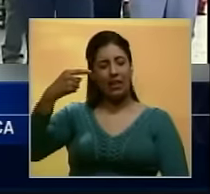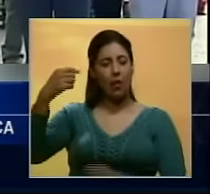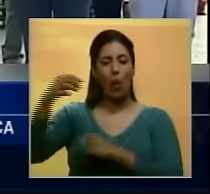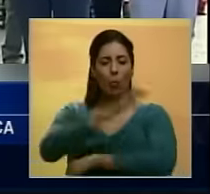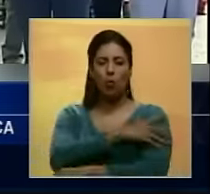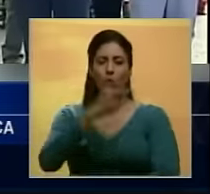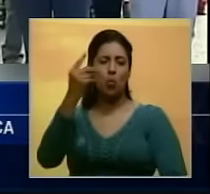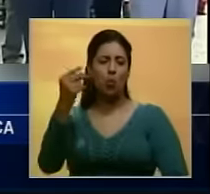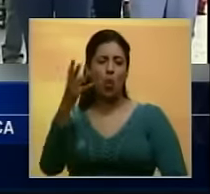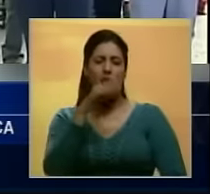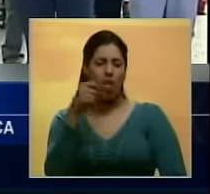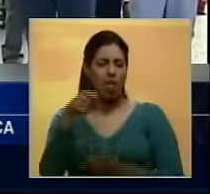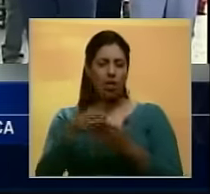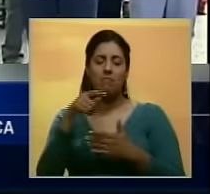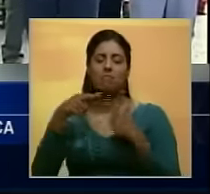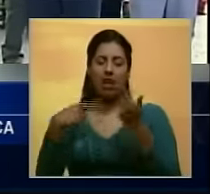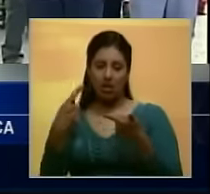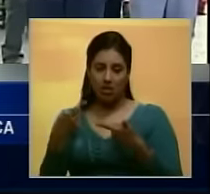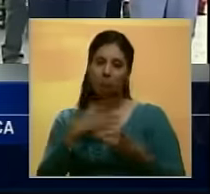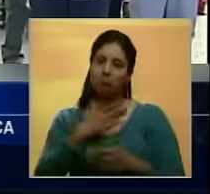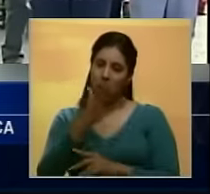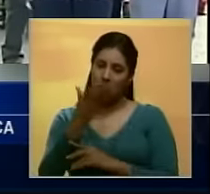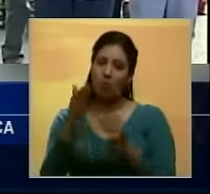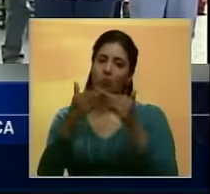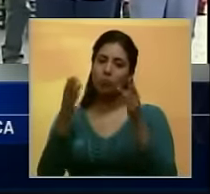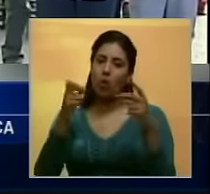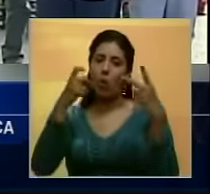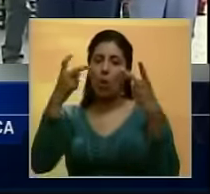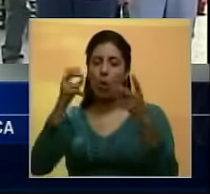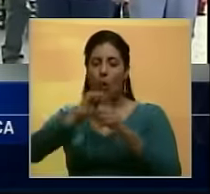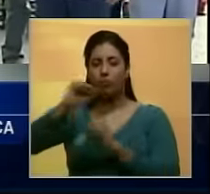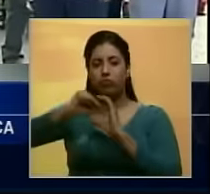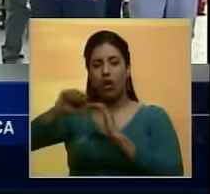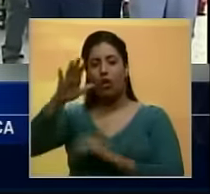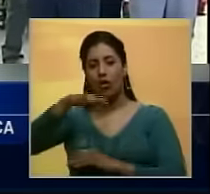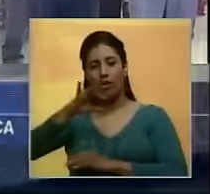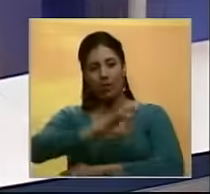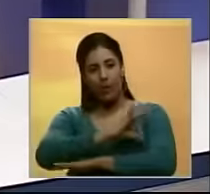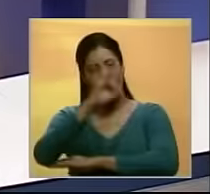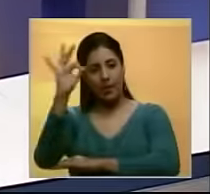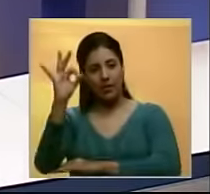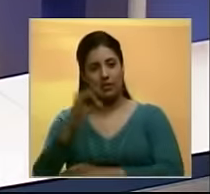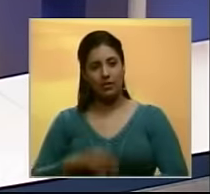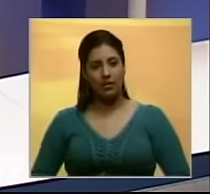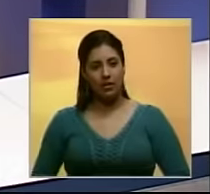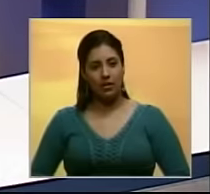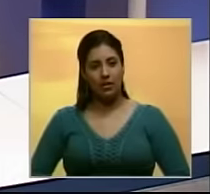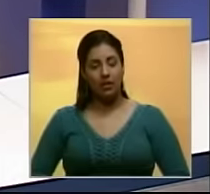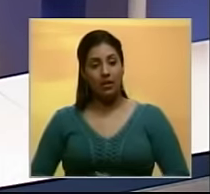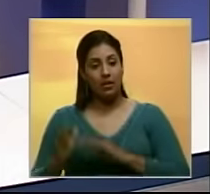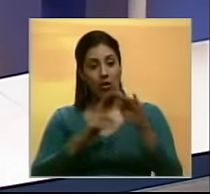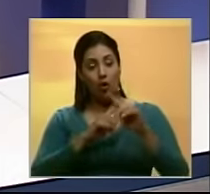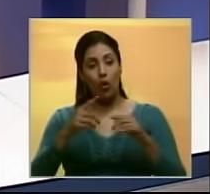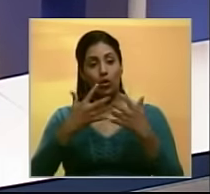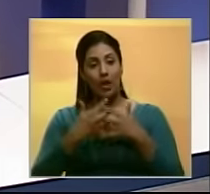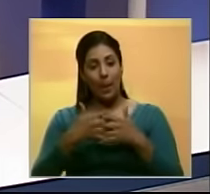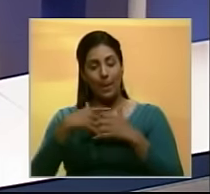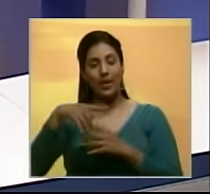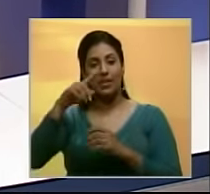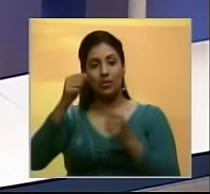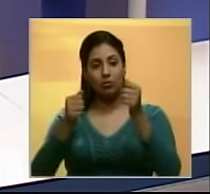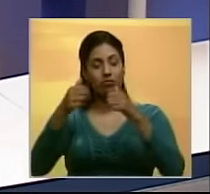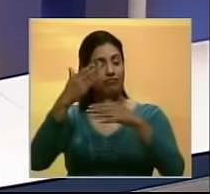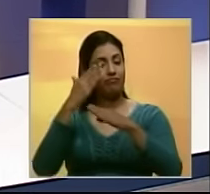oposición De que no hay inversiones Pues mañana Vamos a estar inaugurando Un turbogenerador En Barquisimeto La empresa Ford Motors